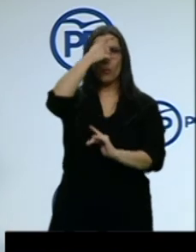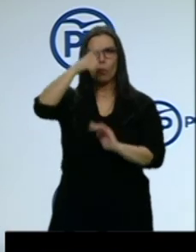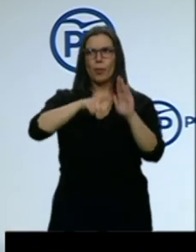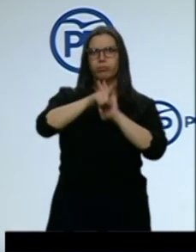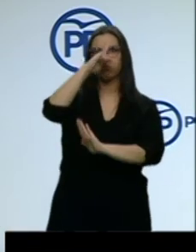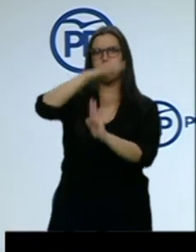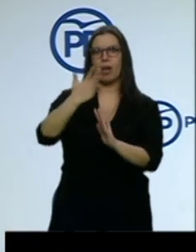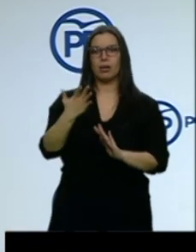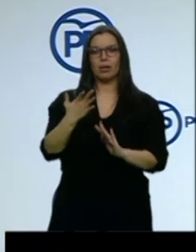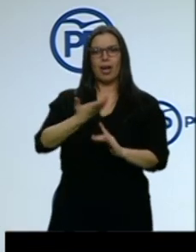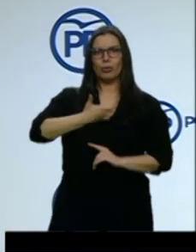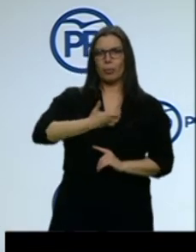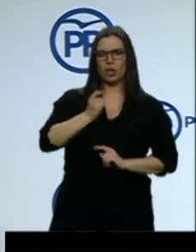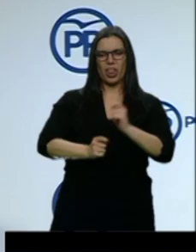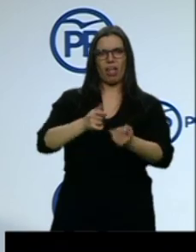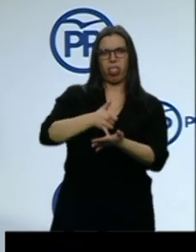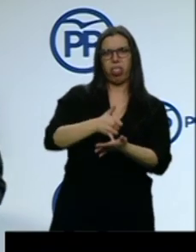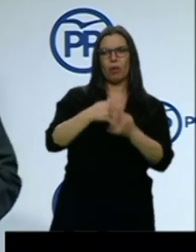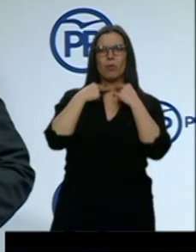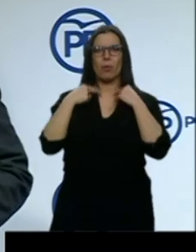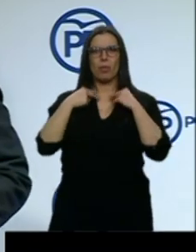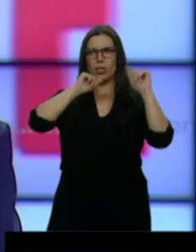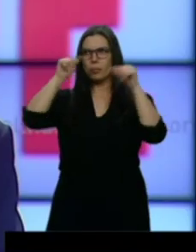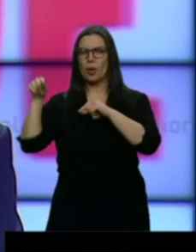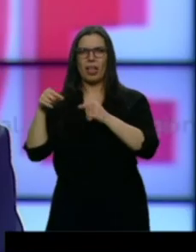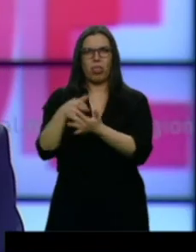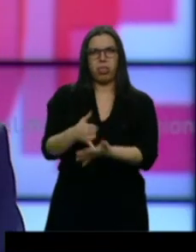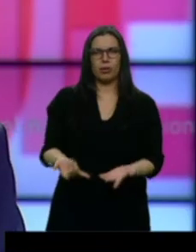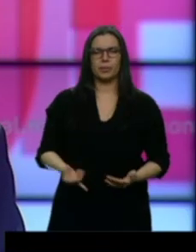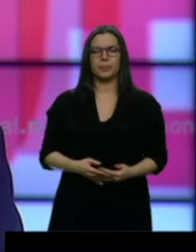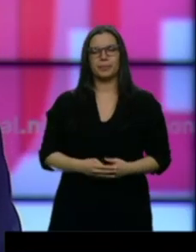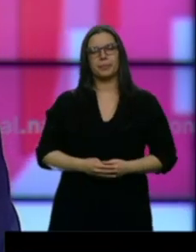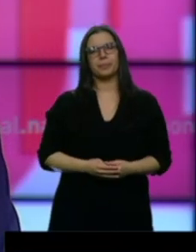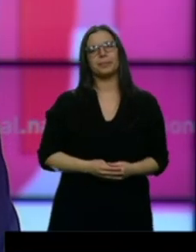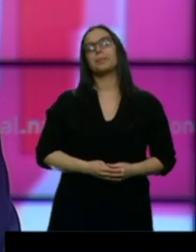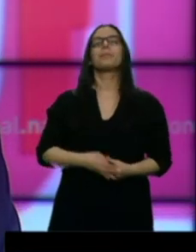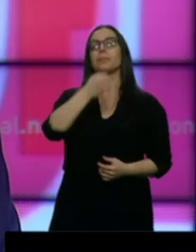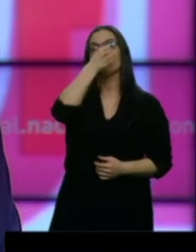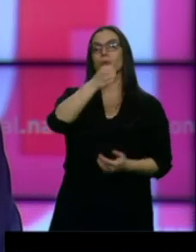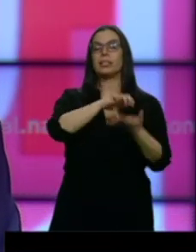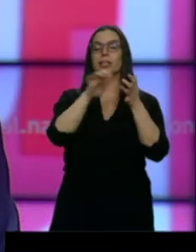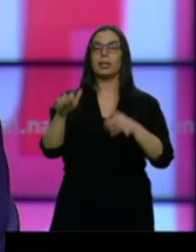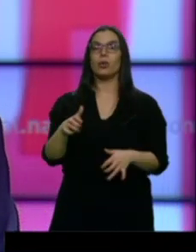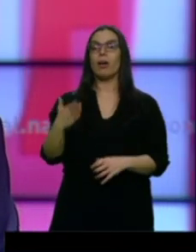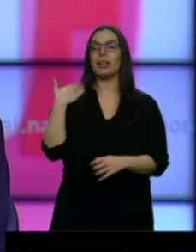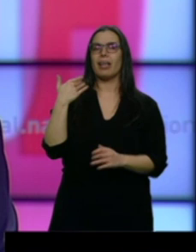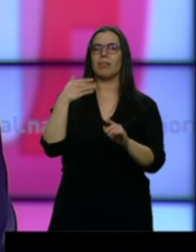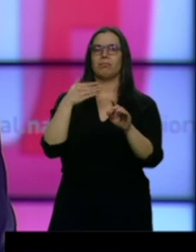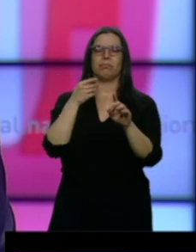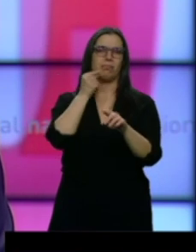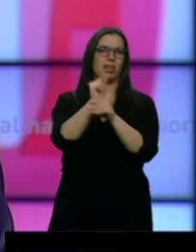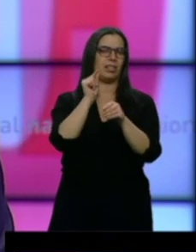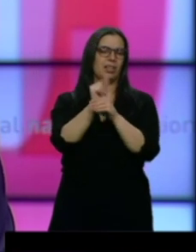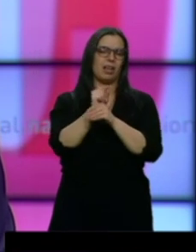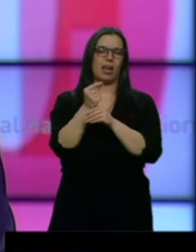ayuntamientos y las diputaciones provinciales. El PSOE de Castilla y León criticó ayer la gran manifestación del domingo convocada